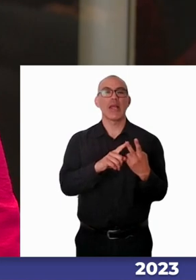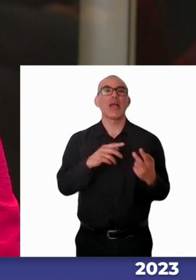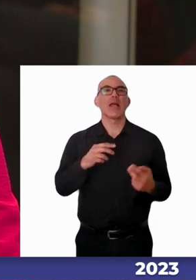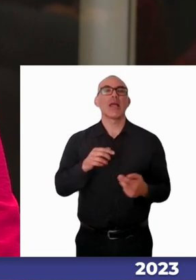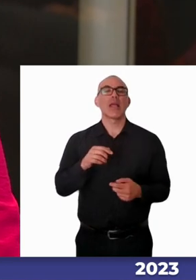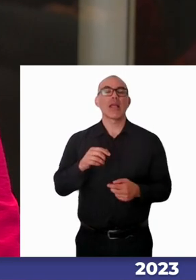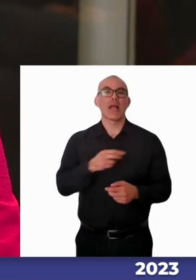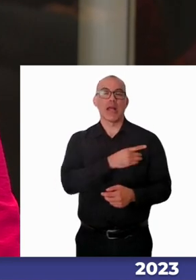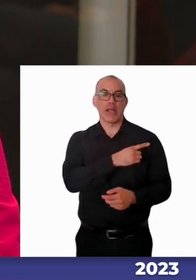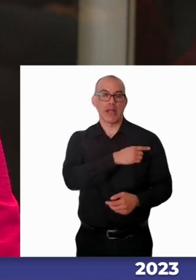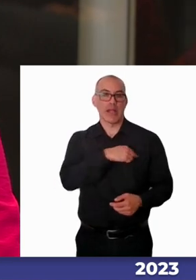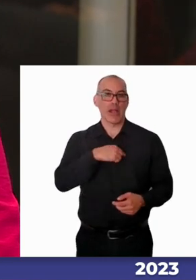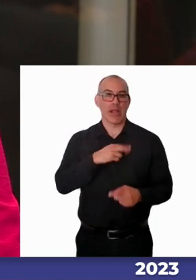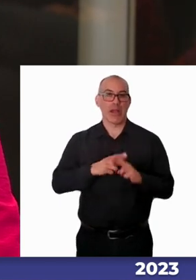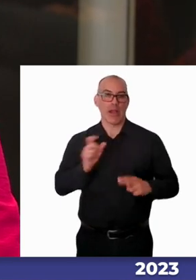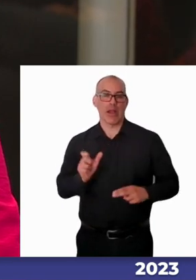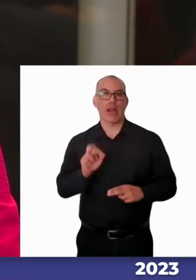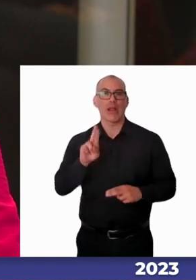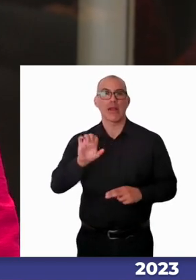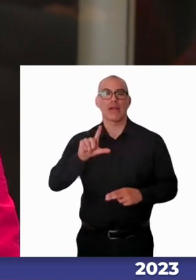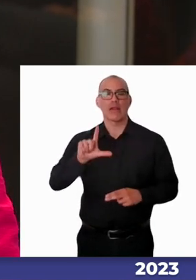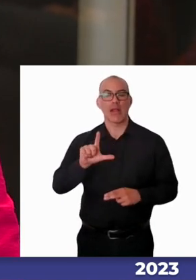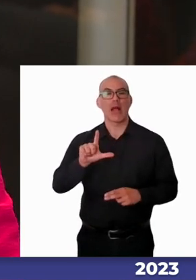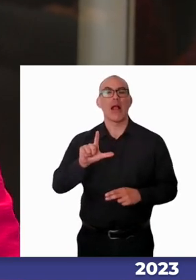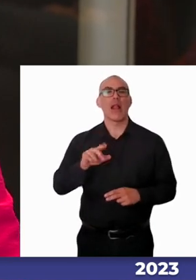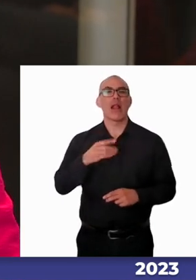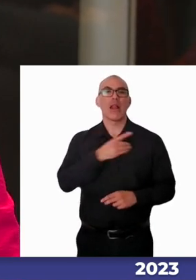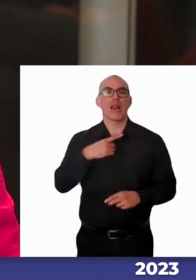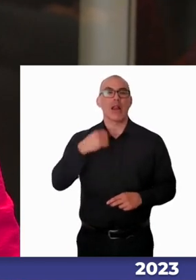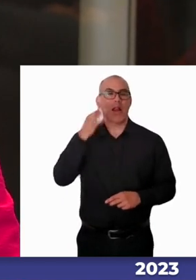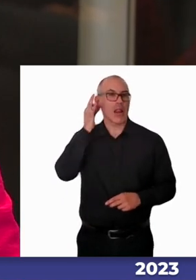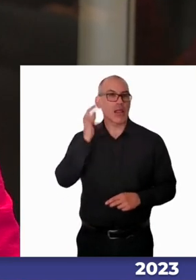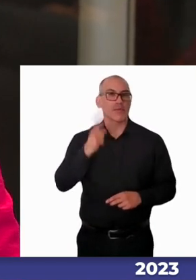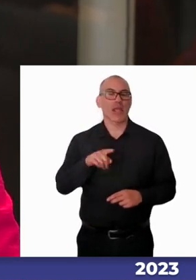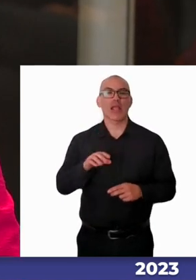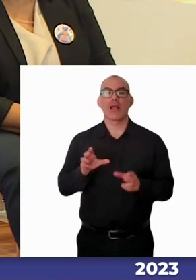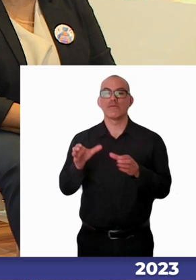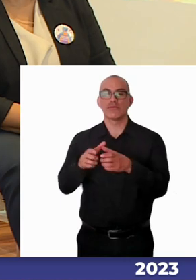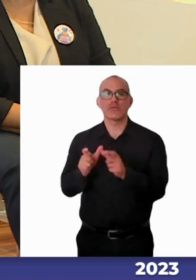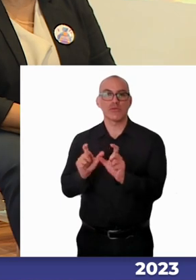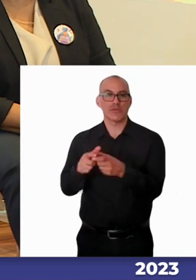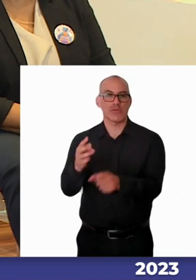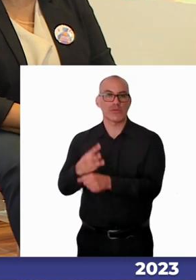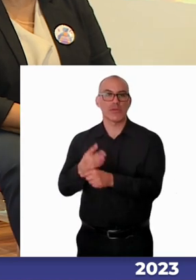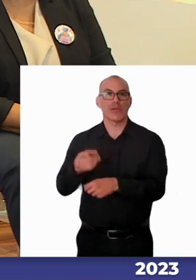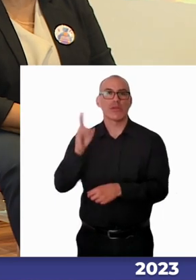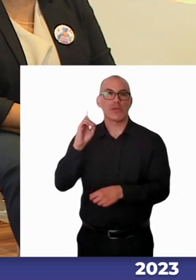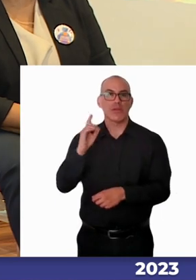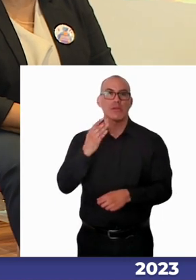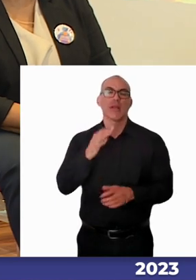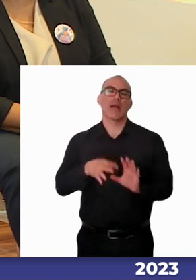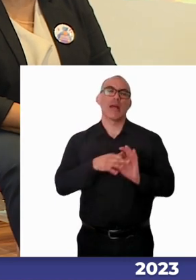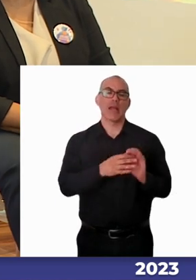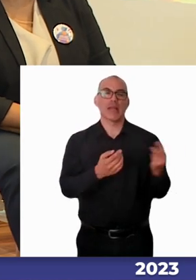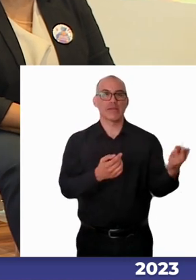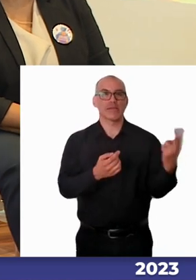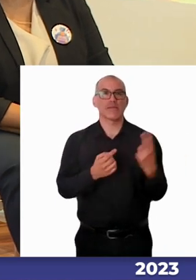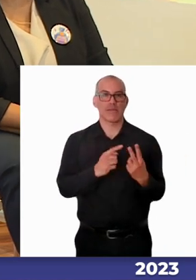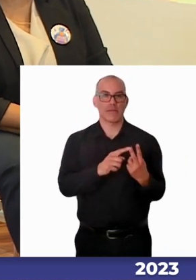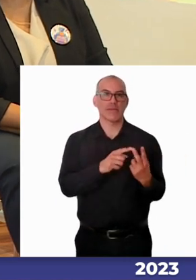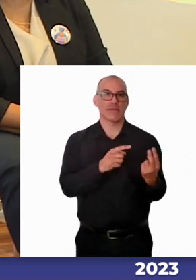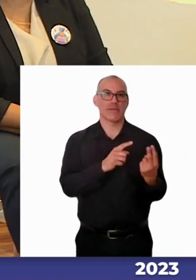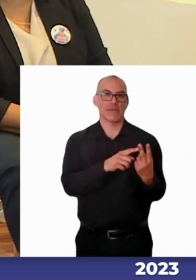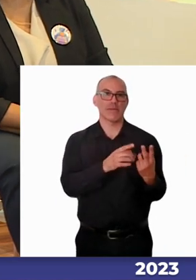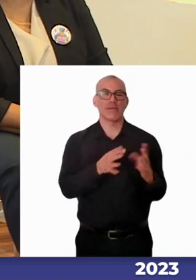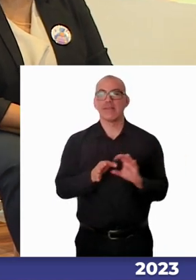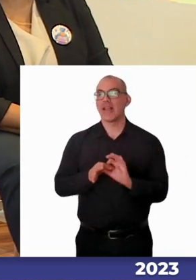región metropolitana y presidenta de la Comisión de Personas Mayores y Discapacidad. Gracias, diputada, por adaptar su agenda y estar aquí con nosotros. Muchas gracias. Gracias